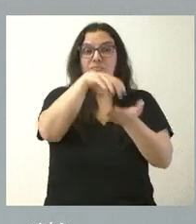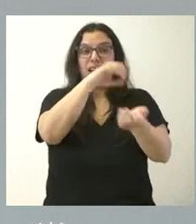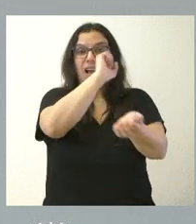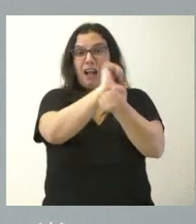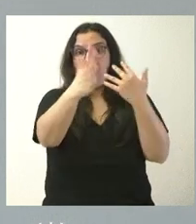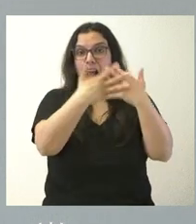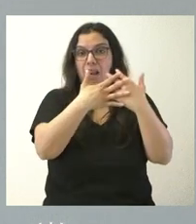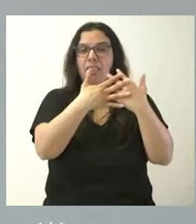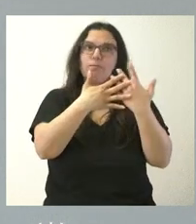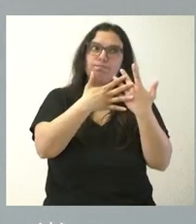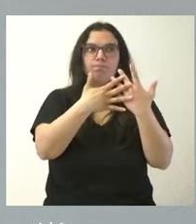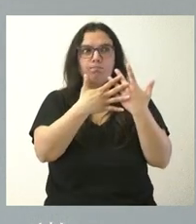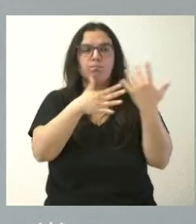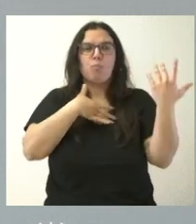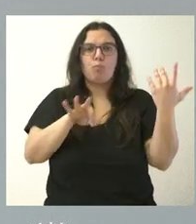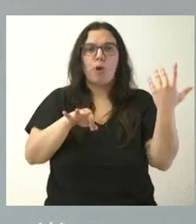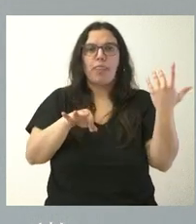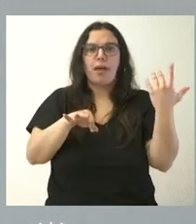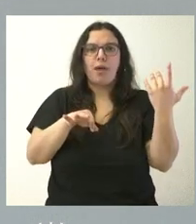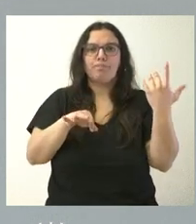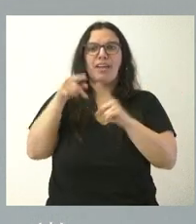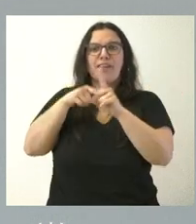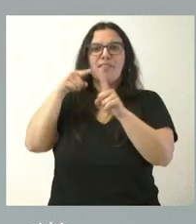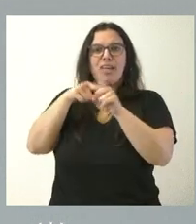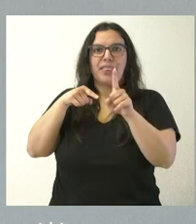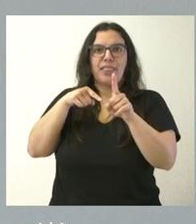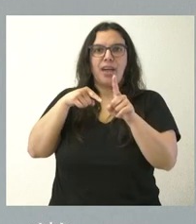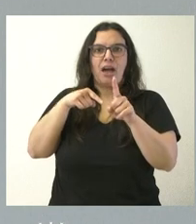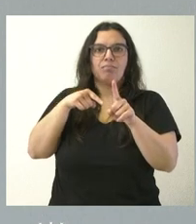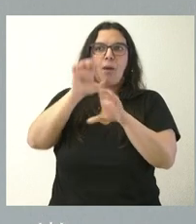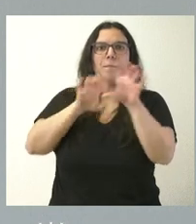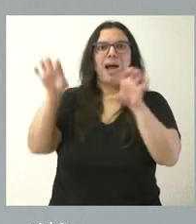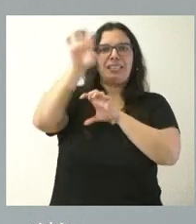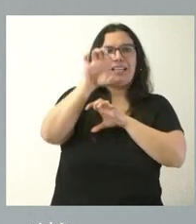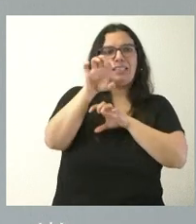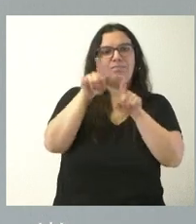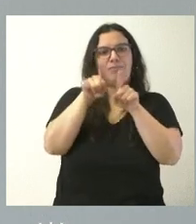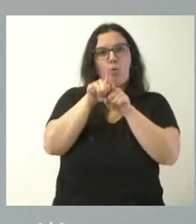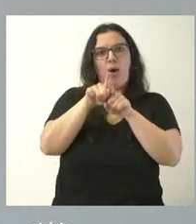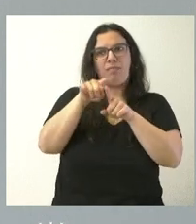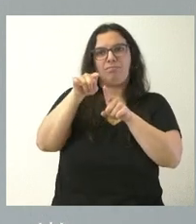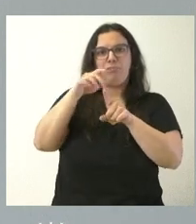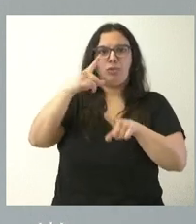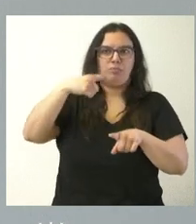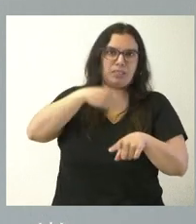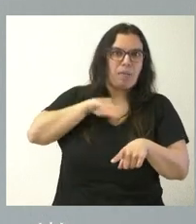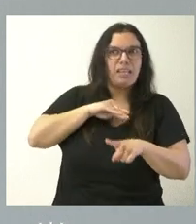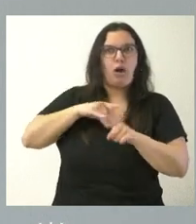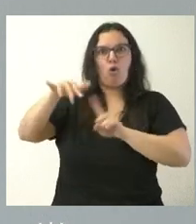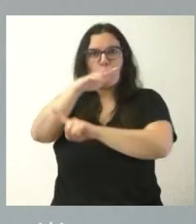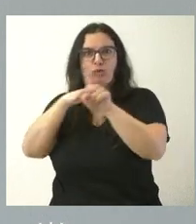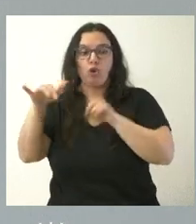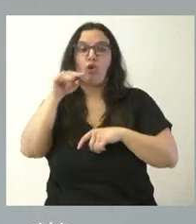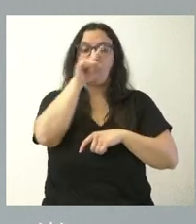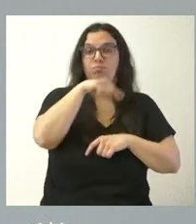pueda no ser el que estamos tomando como referencia en los países occidentales y, por tanto, allí el nivel de calidad de vida